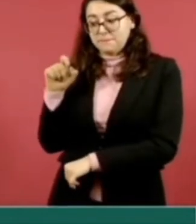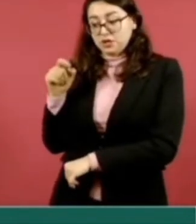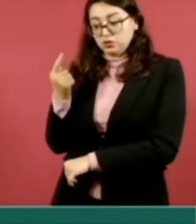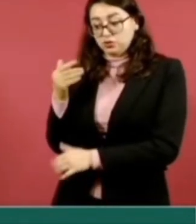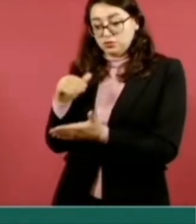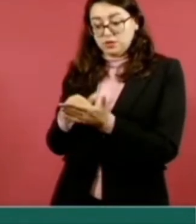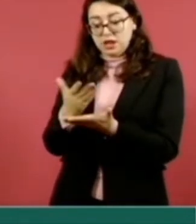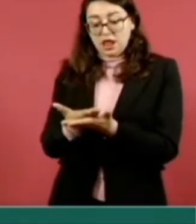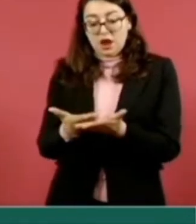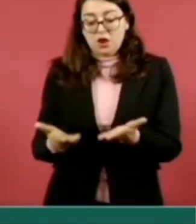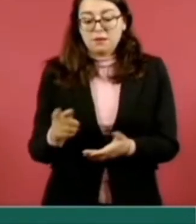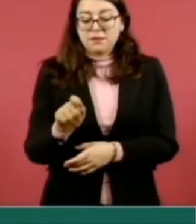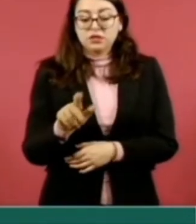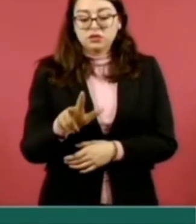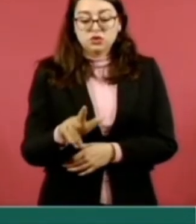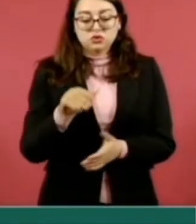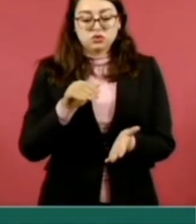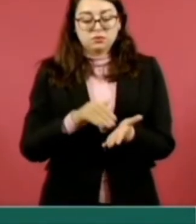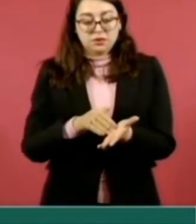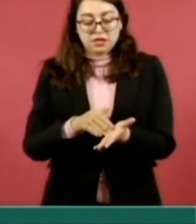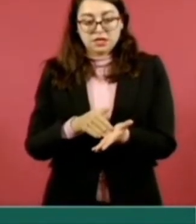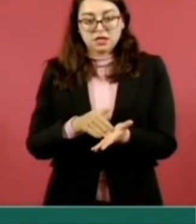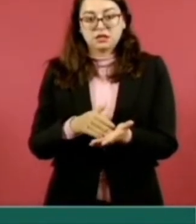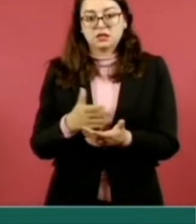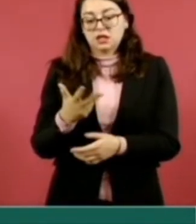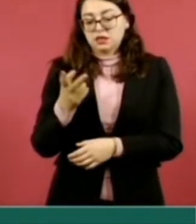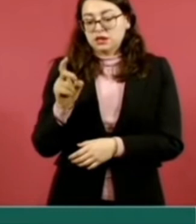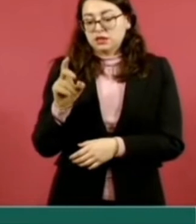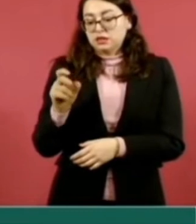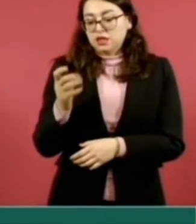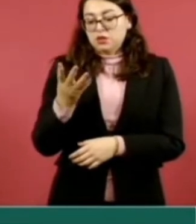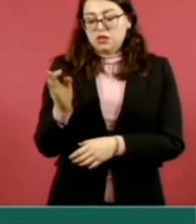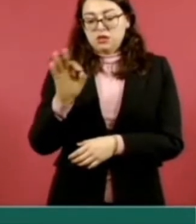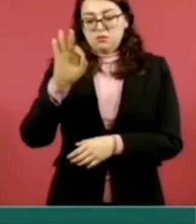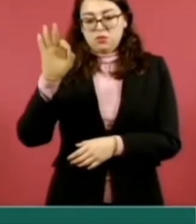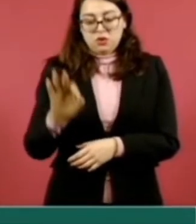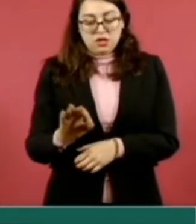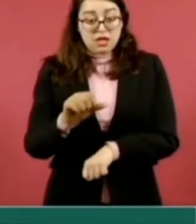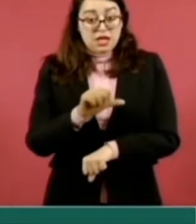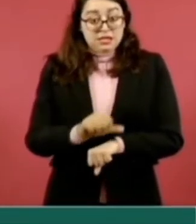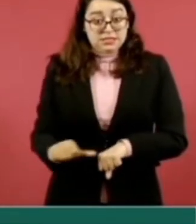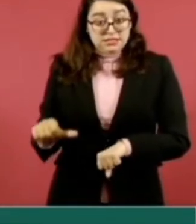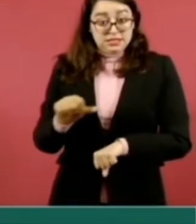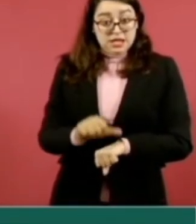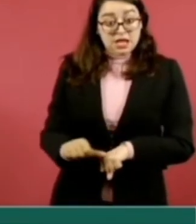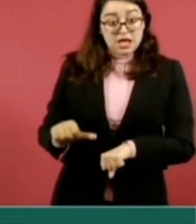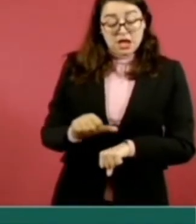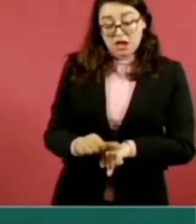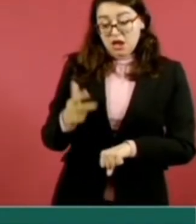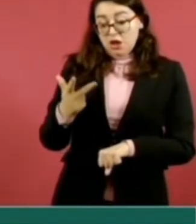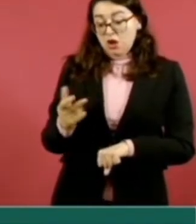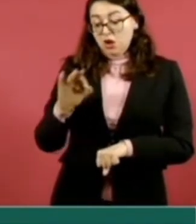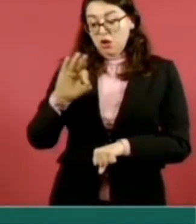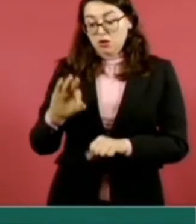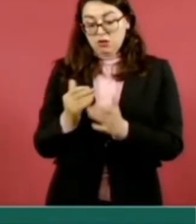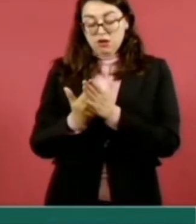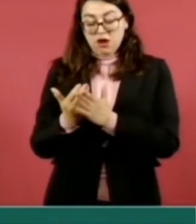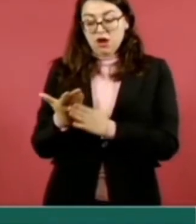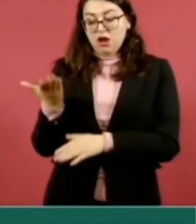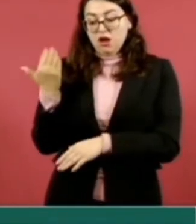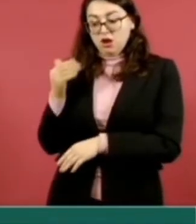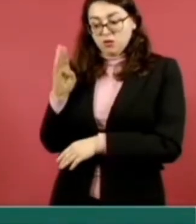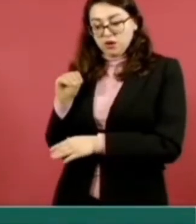a 28 mil consultas. De medicina familiar, un incremento del 34 por ciento. Y las cirugías han crecido en 8 por ciento, de 9 mil